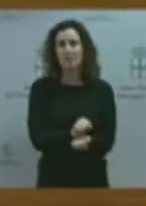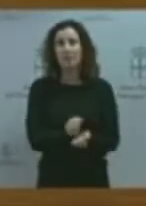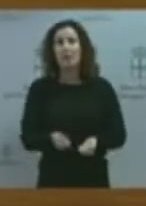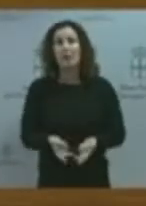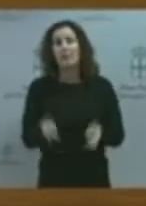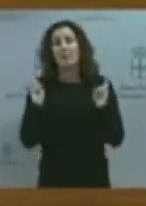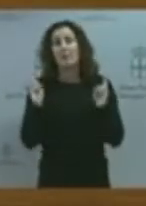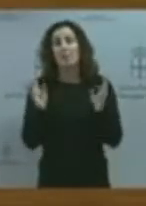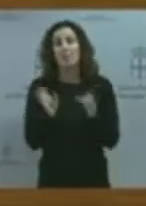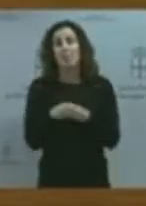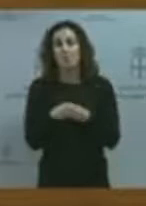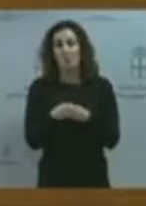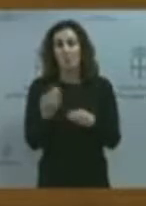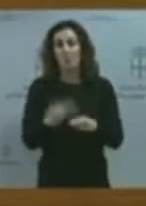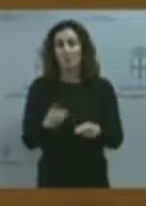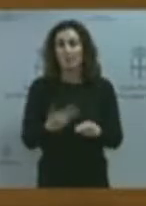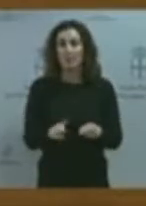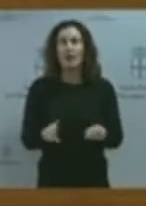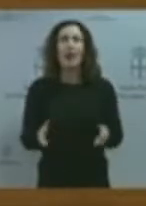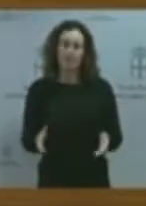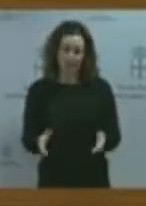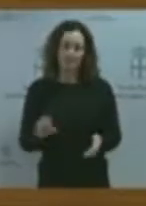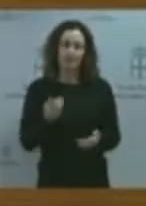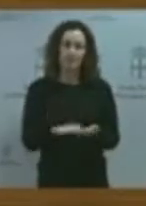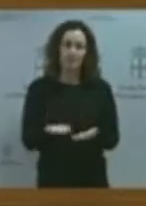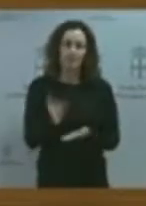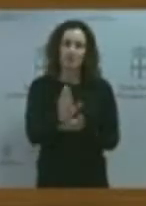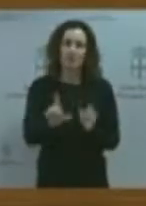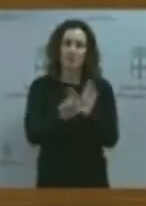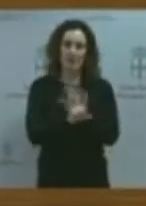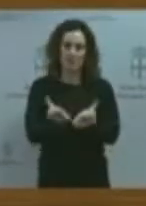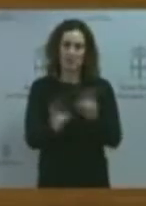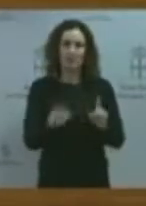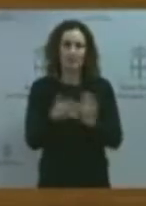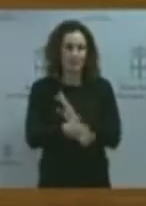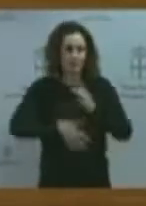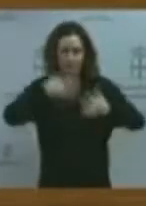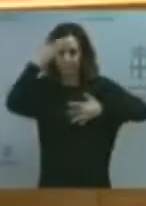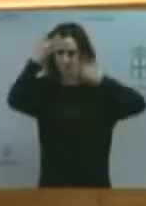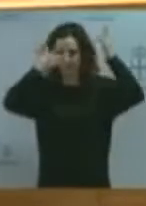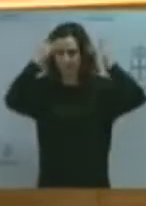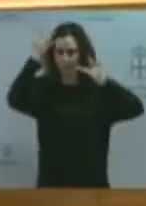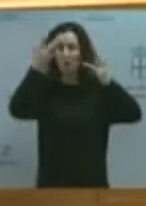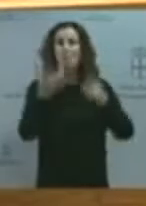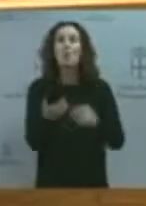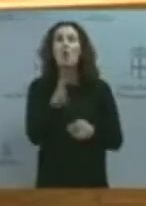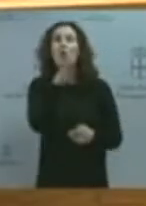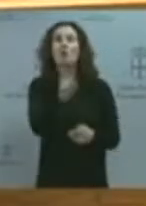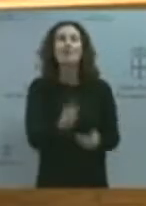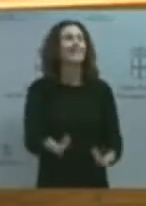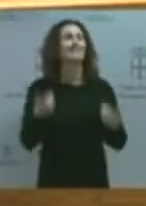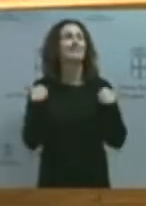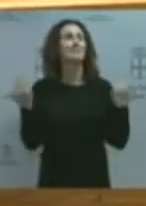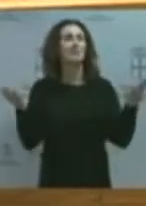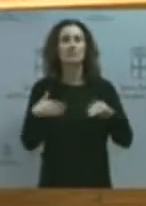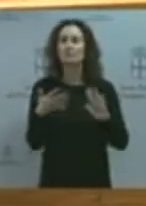proposición no de ley que ustedes presentan es un delirio, porque no se trata solamente de una irresponsabilidad sin duda suprema, sino que se trata de una